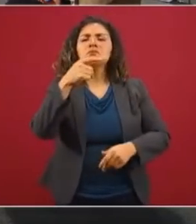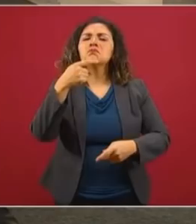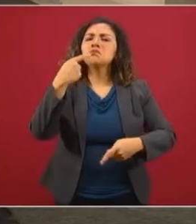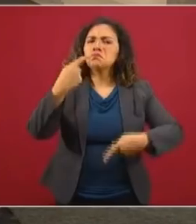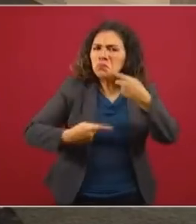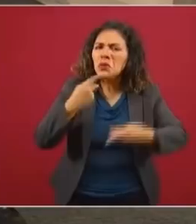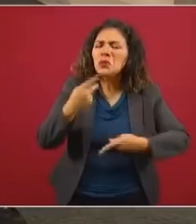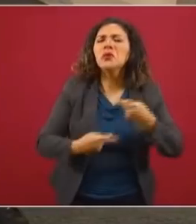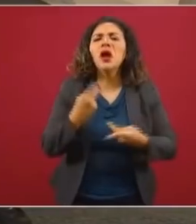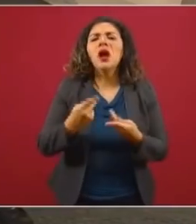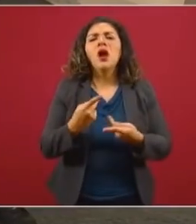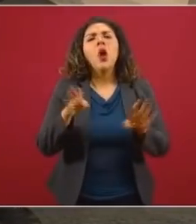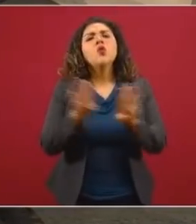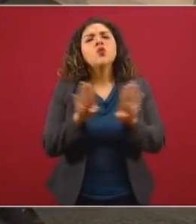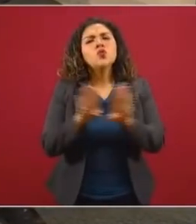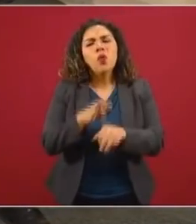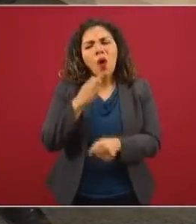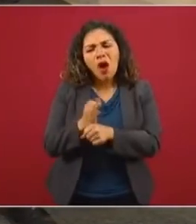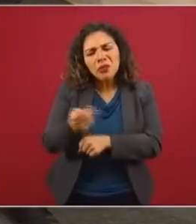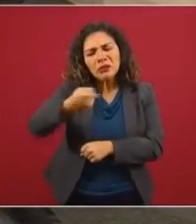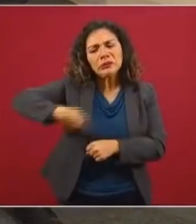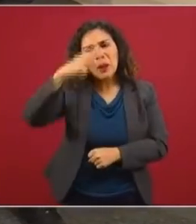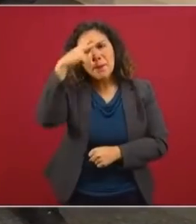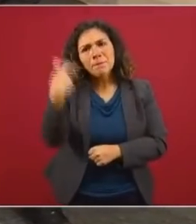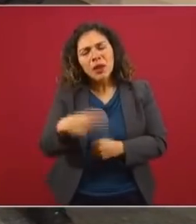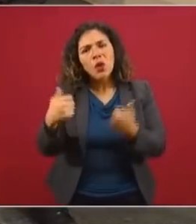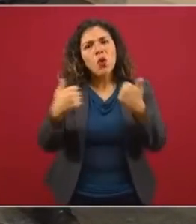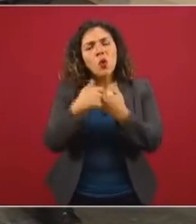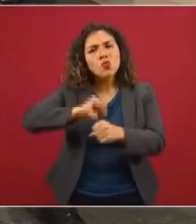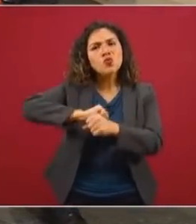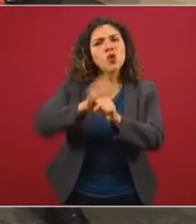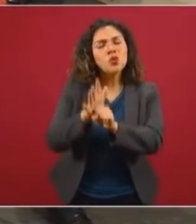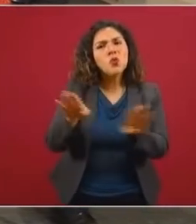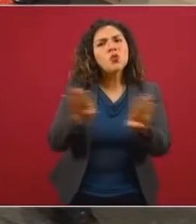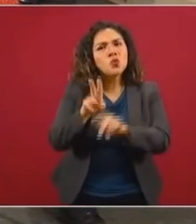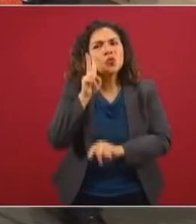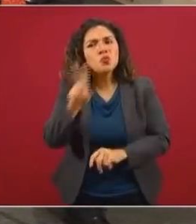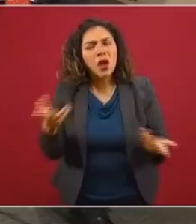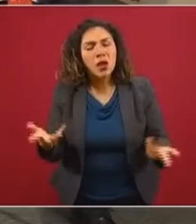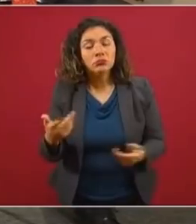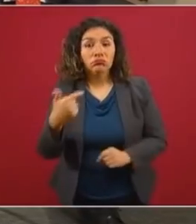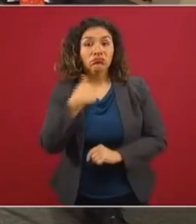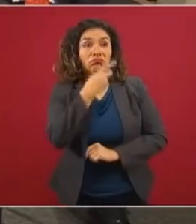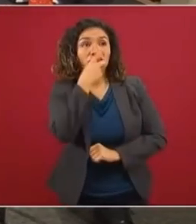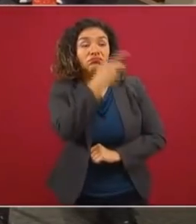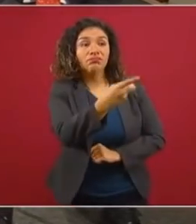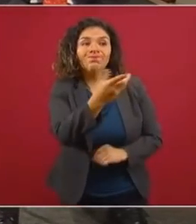sobre cómo estamos enfrentando el problema de la pandemia, le dije